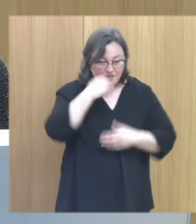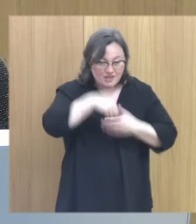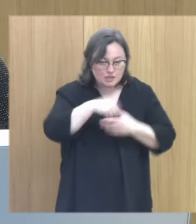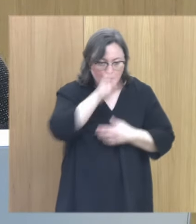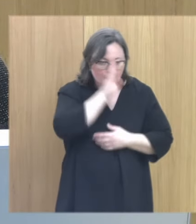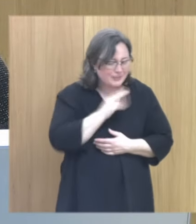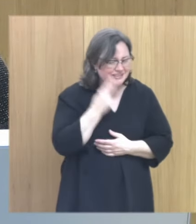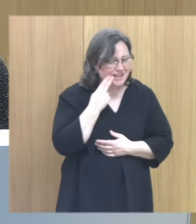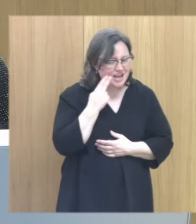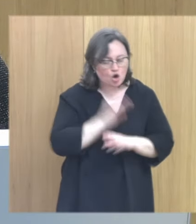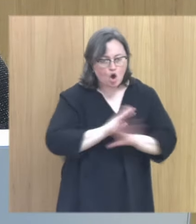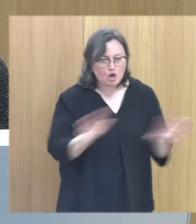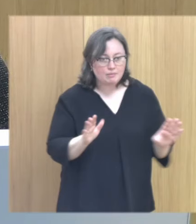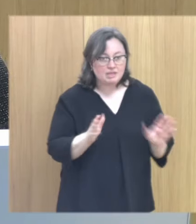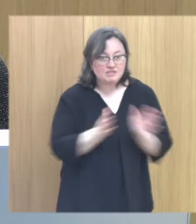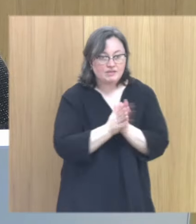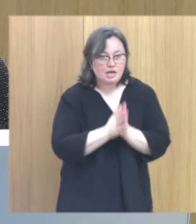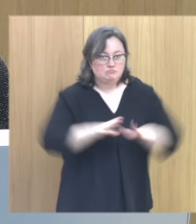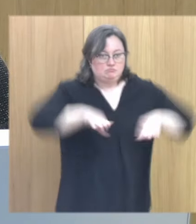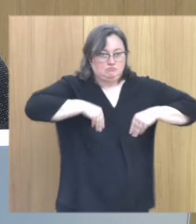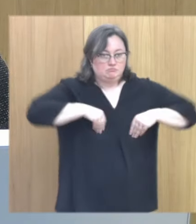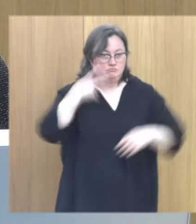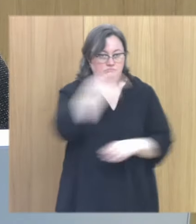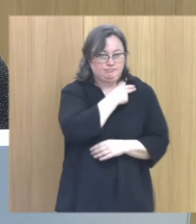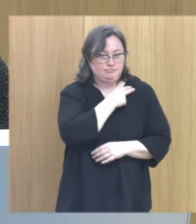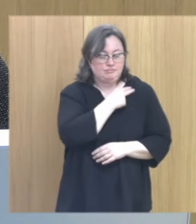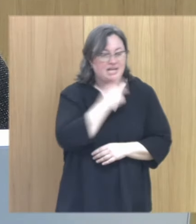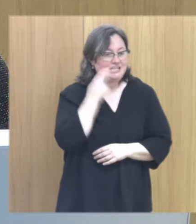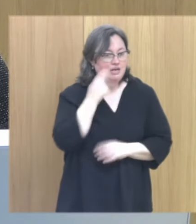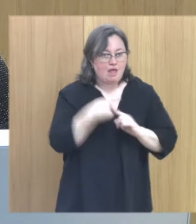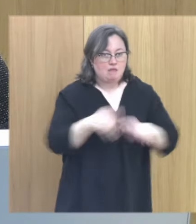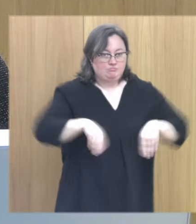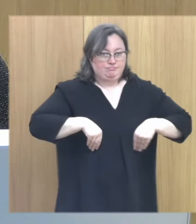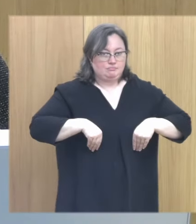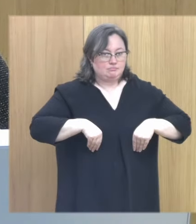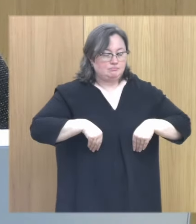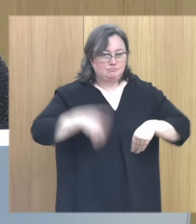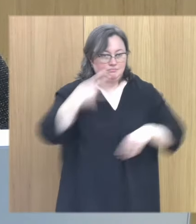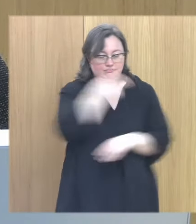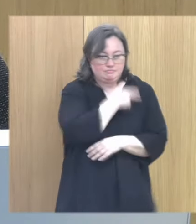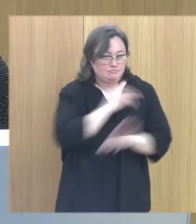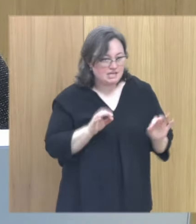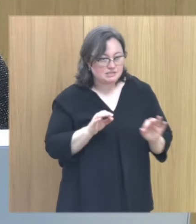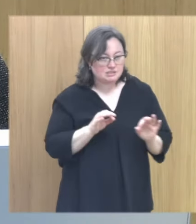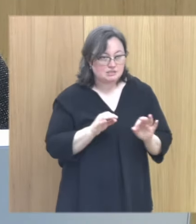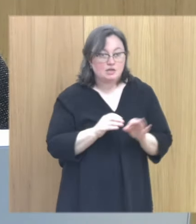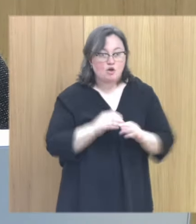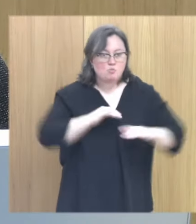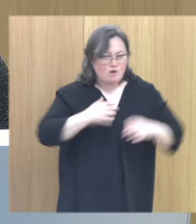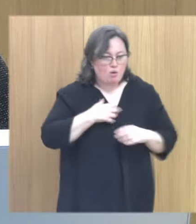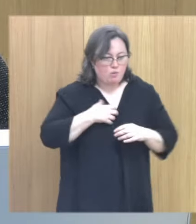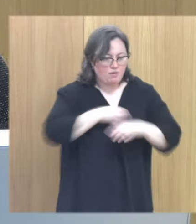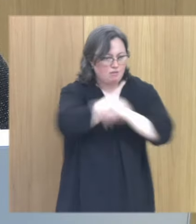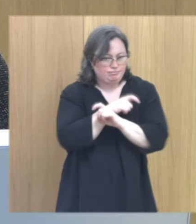lo que hay debajo de una experiencia de abuso es parálisis. El terror produce parálisis. Y la parálisis es lo que nos vamos a